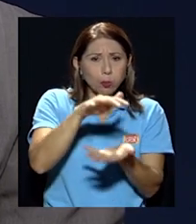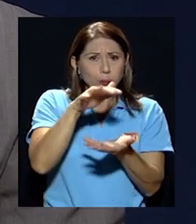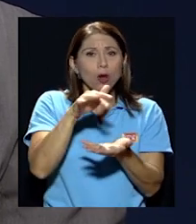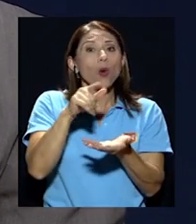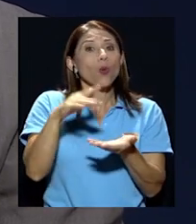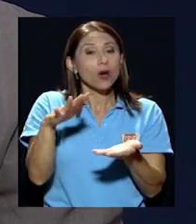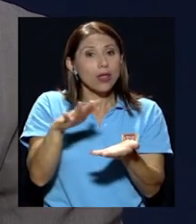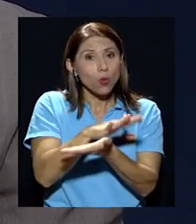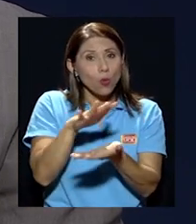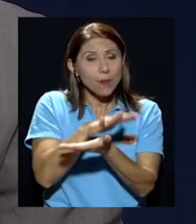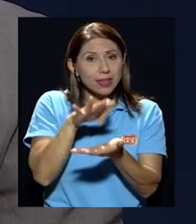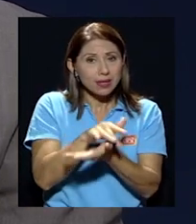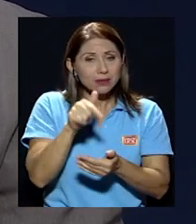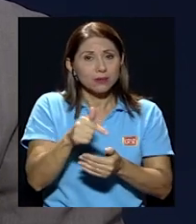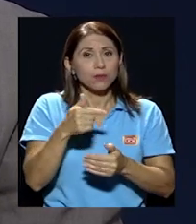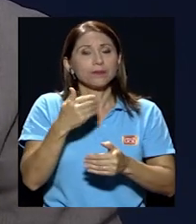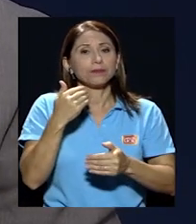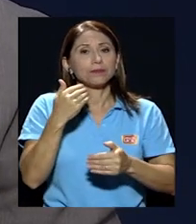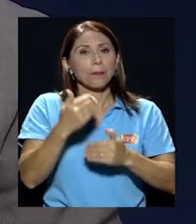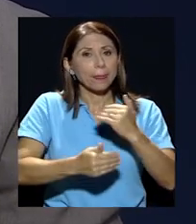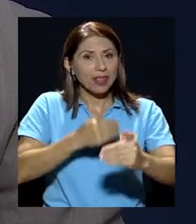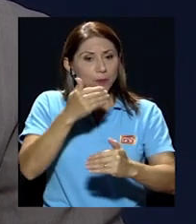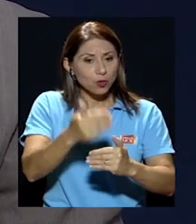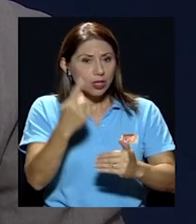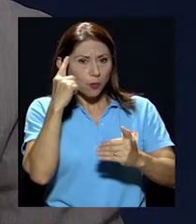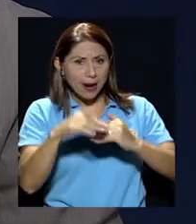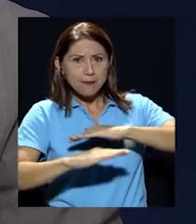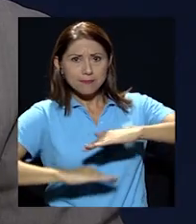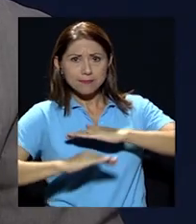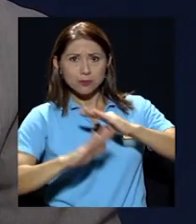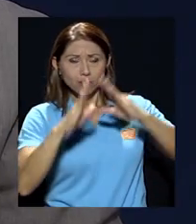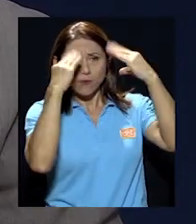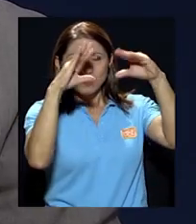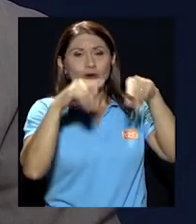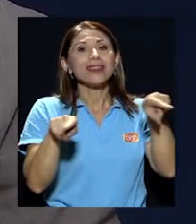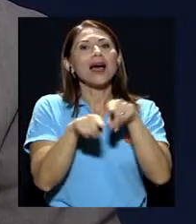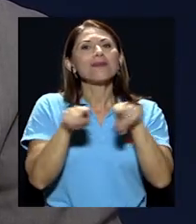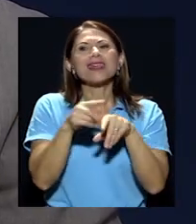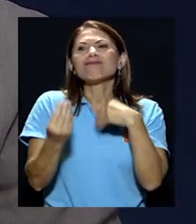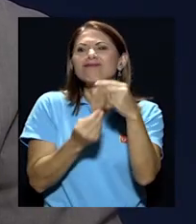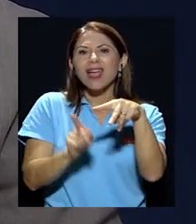solamente en el proceso de la fuente como tal, sino también de lo que aparecía en noticias.